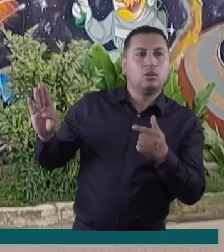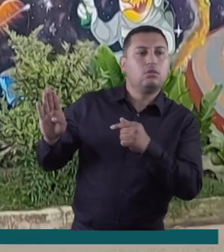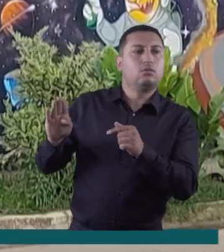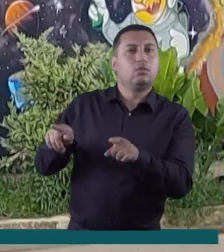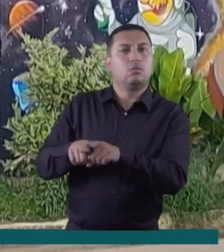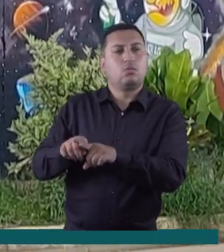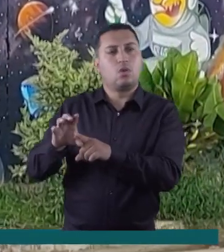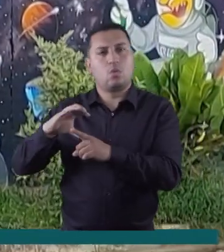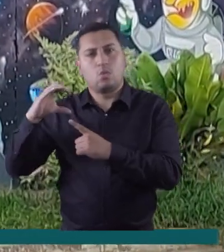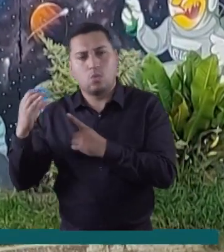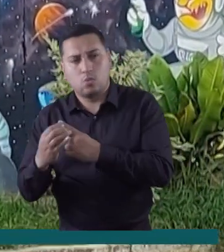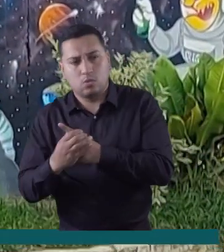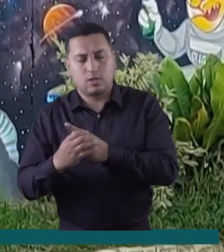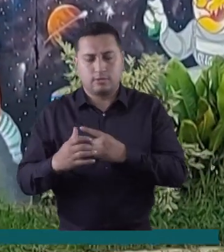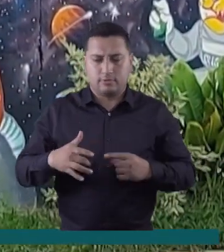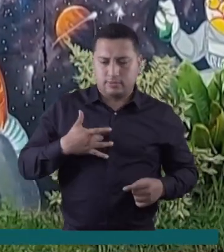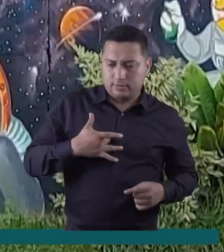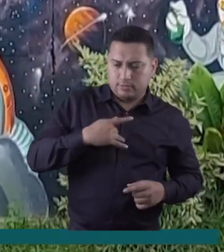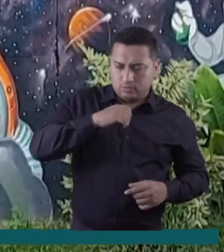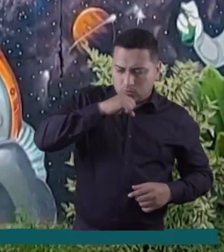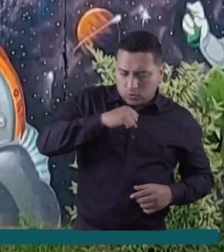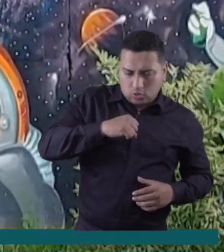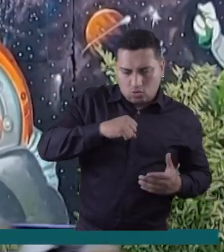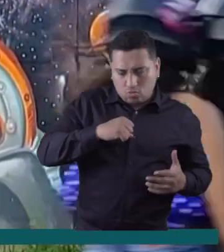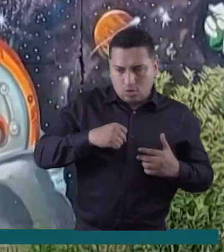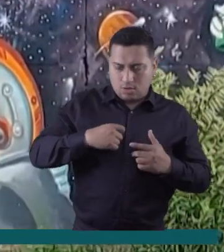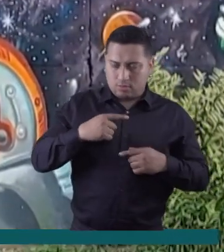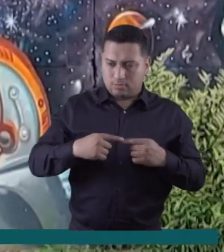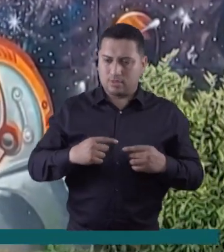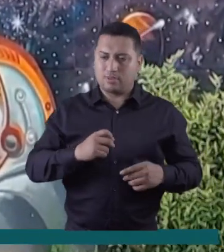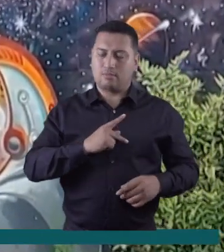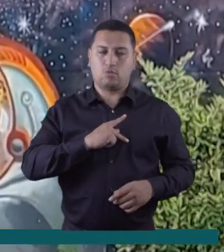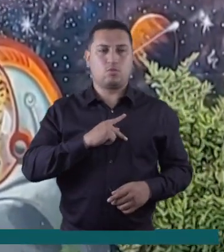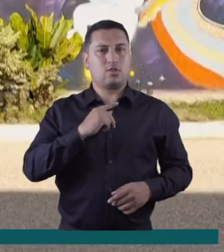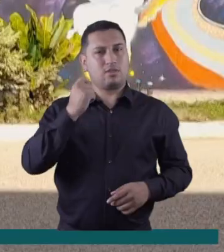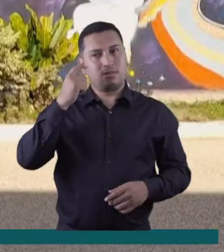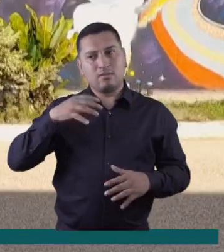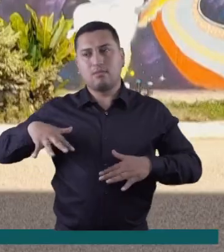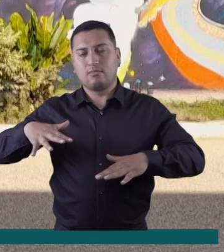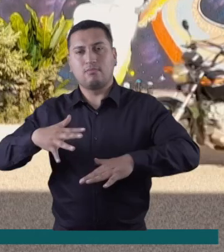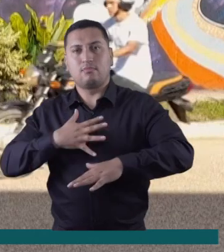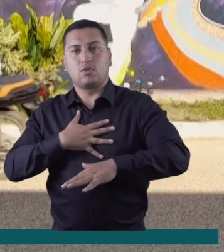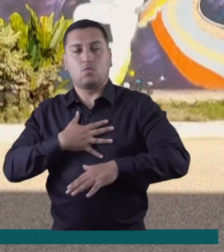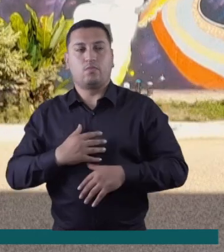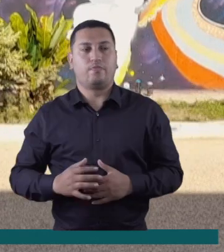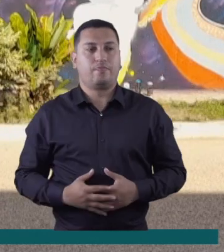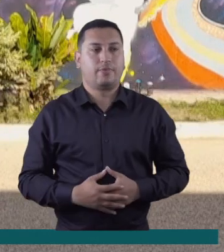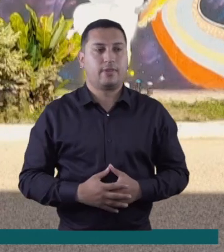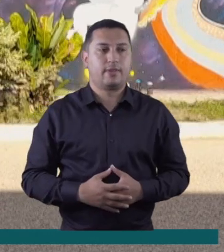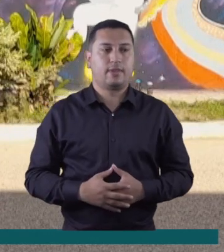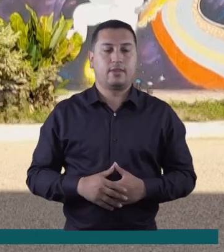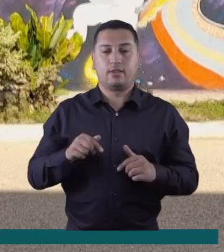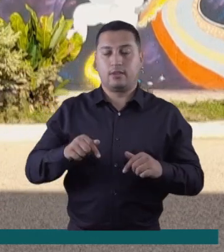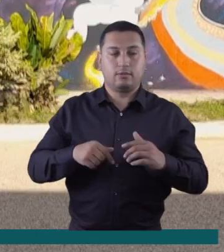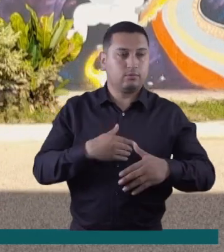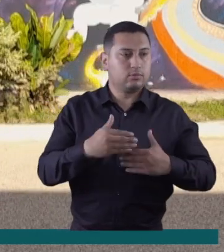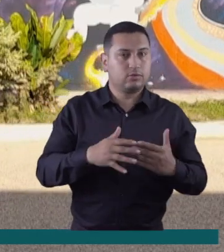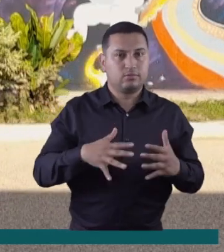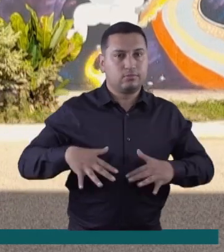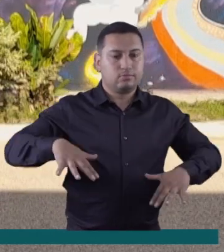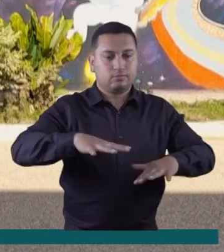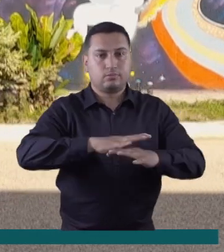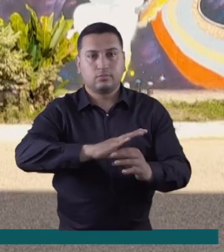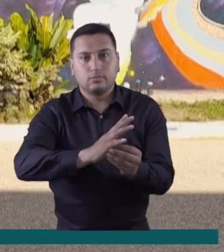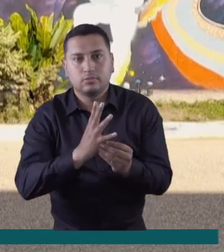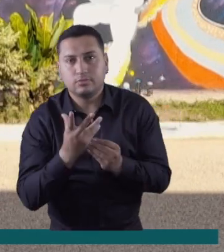muros de este territorio son reapropiaciones culturales dirigidas al público del mundo. Hago parte de este proceso que se inició acá en San José del Guaviare,